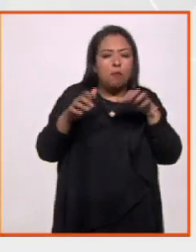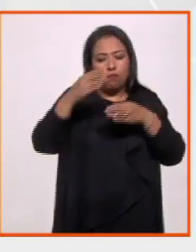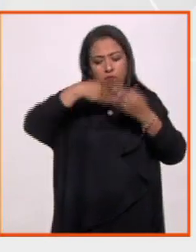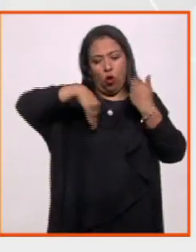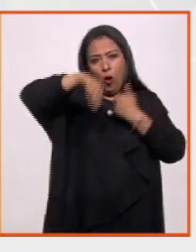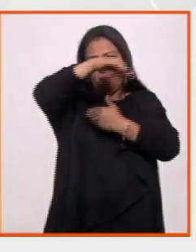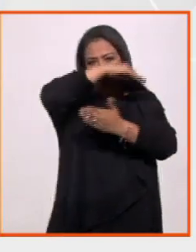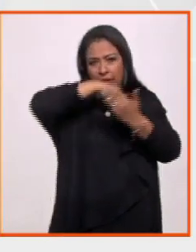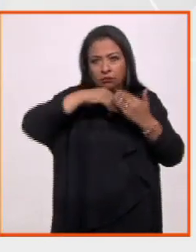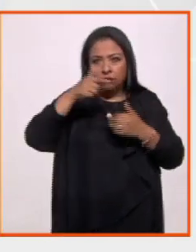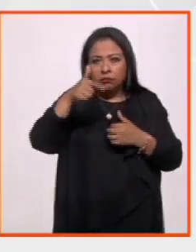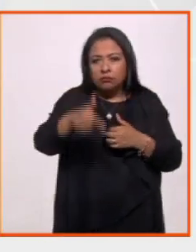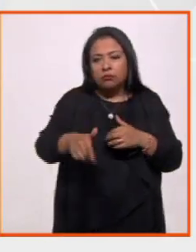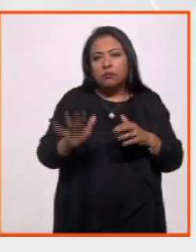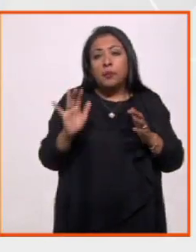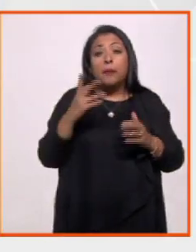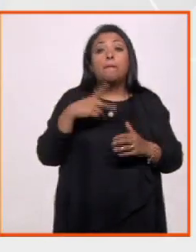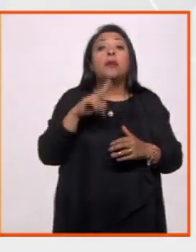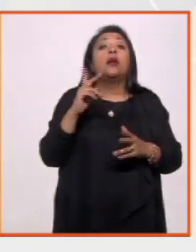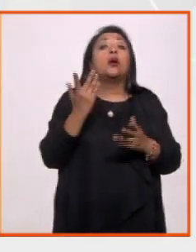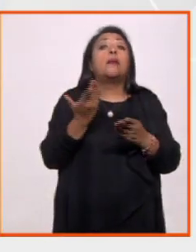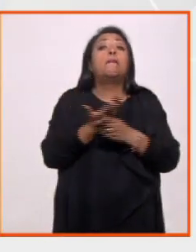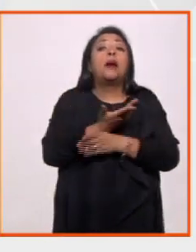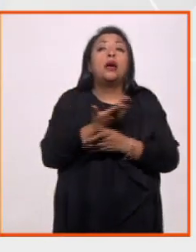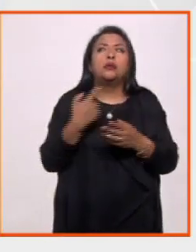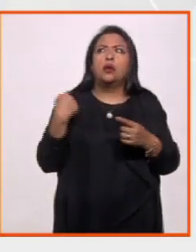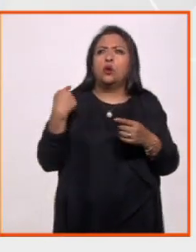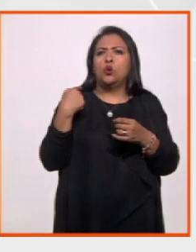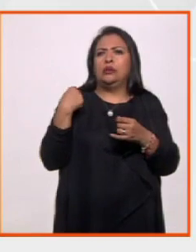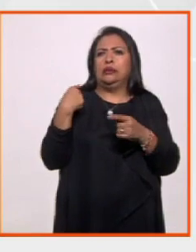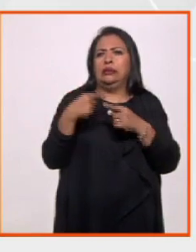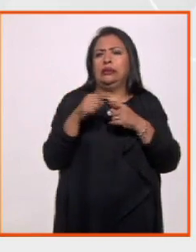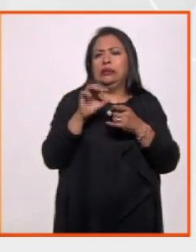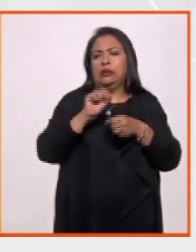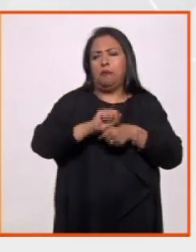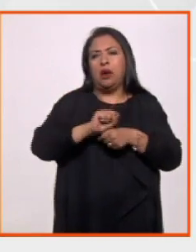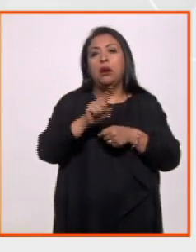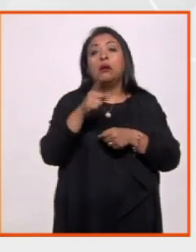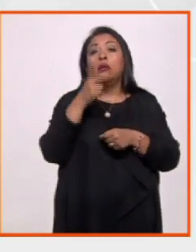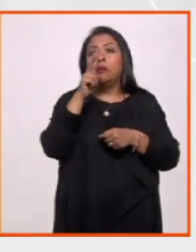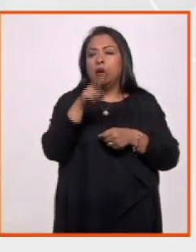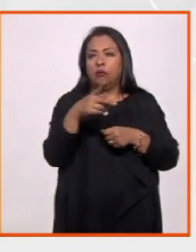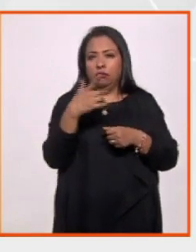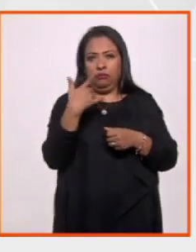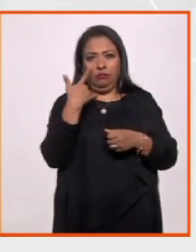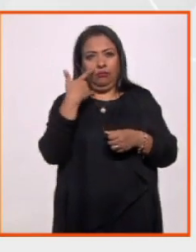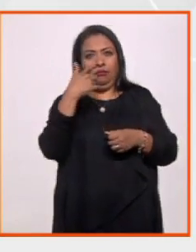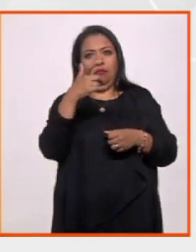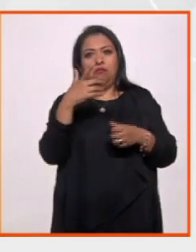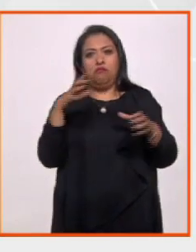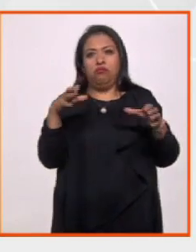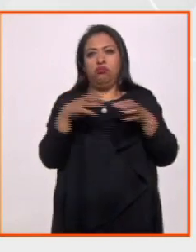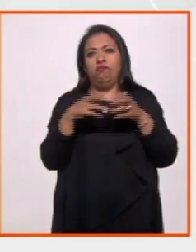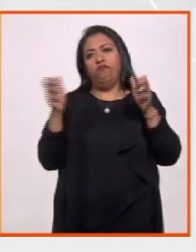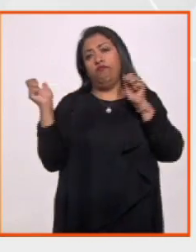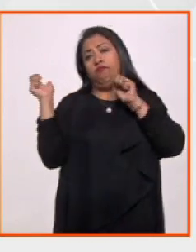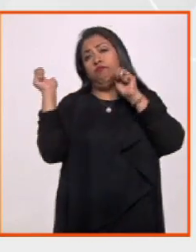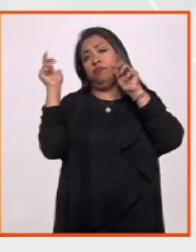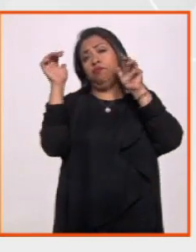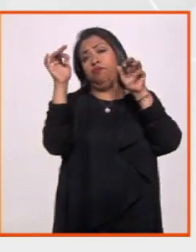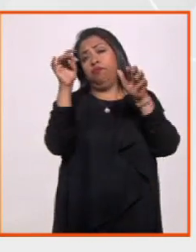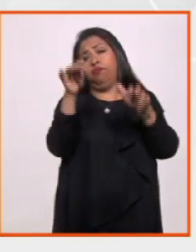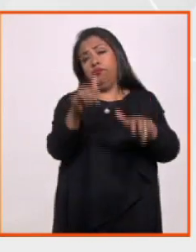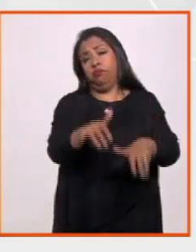encontradas. Pero lo que ha ocurrido en las últimas semanas, Karen, ha llamado la atención de un público masivo que ha acudido a